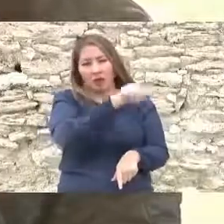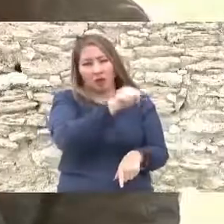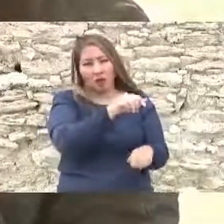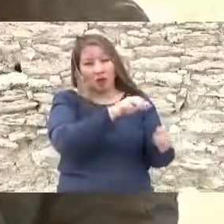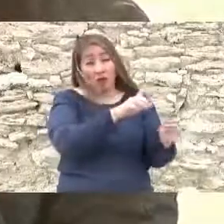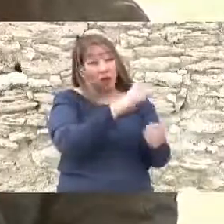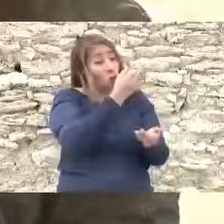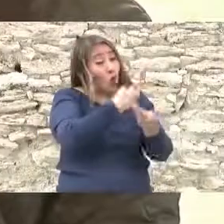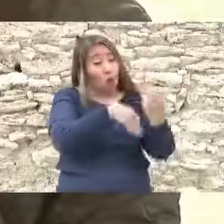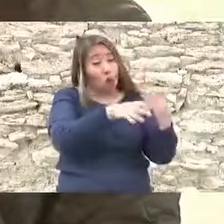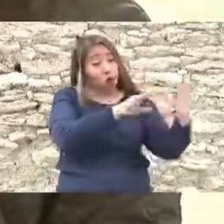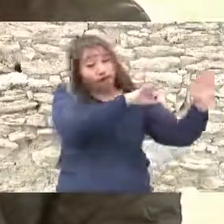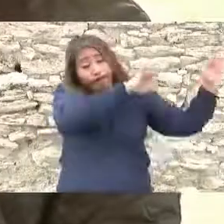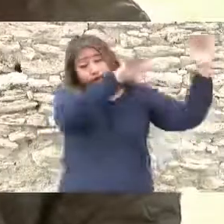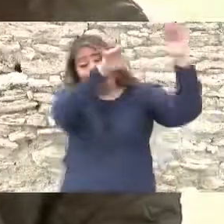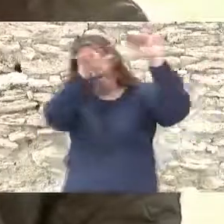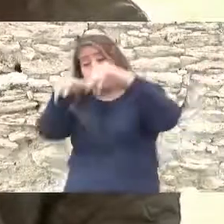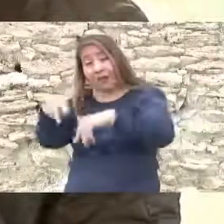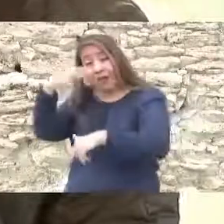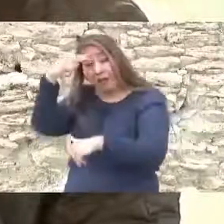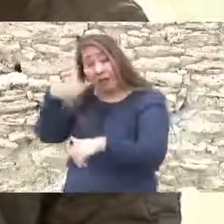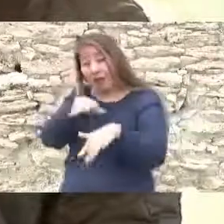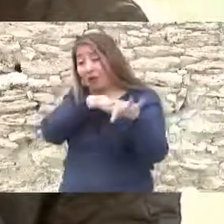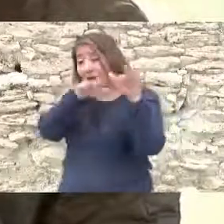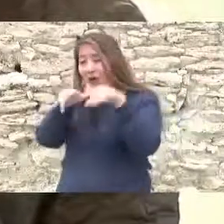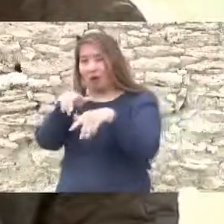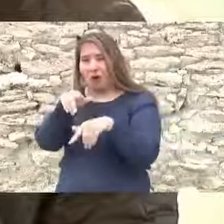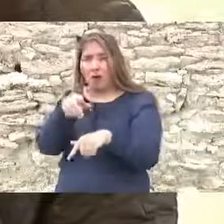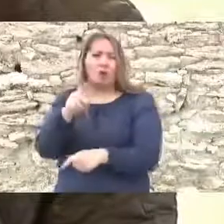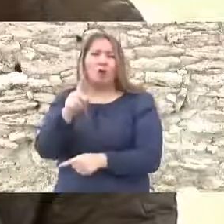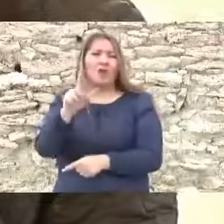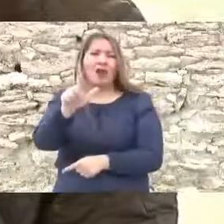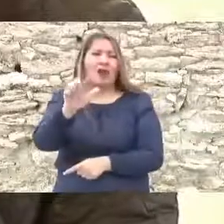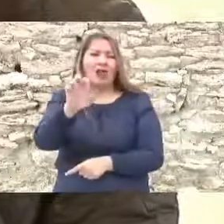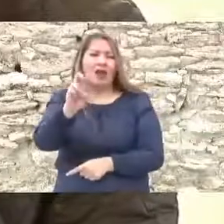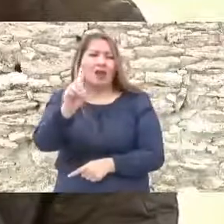regresaron casi todos menos Lerdo